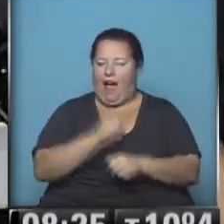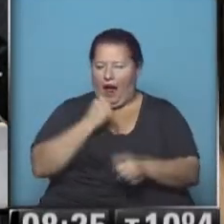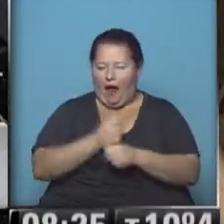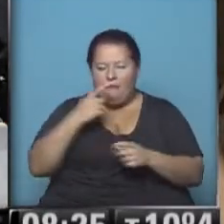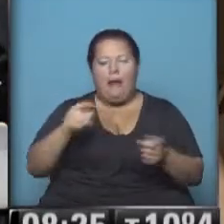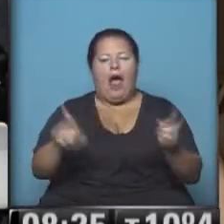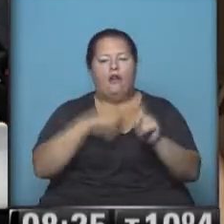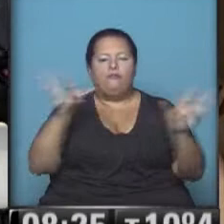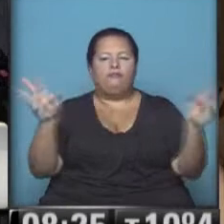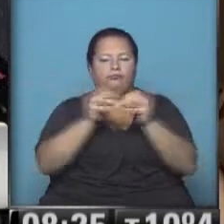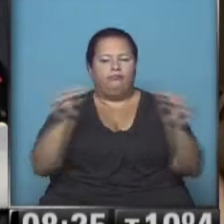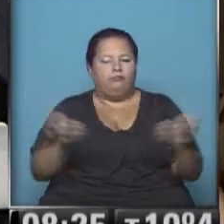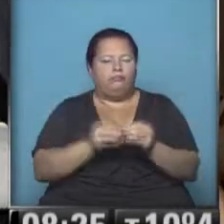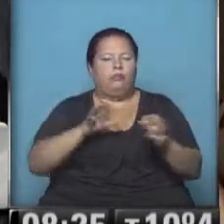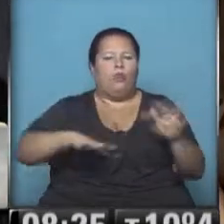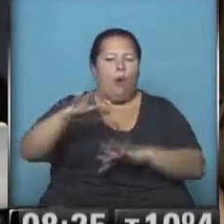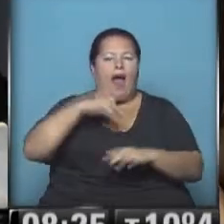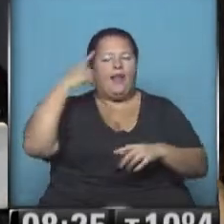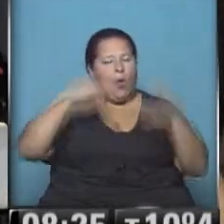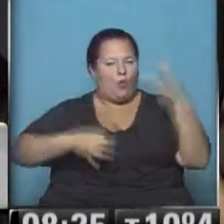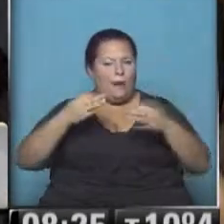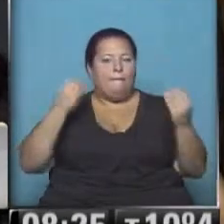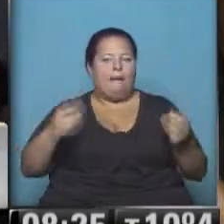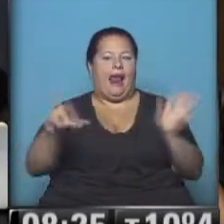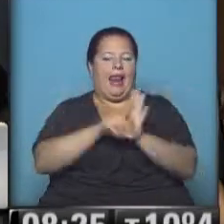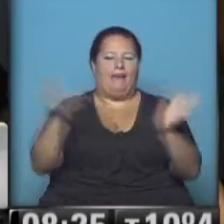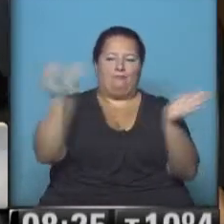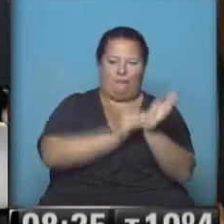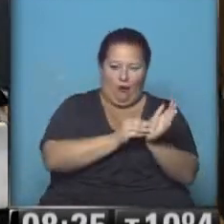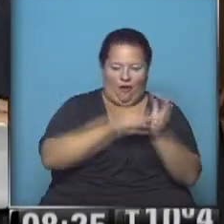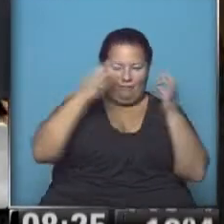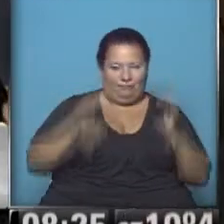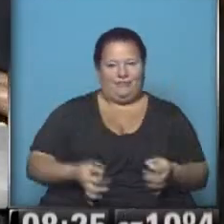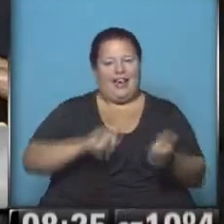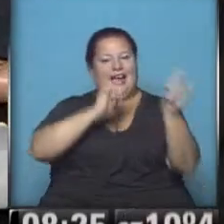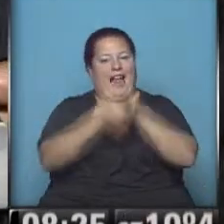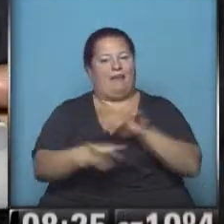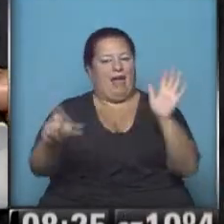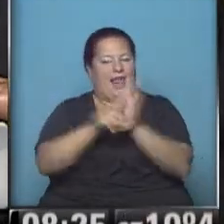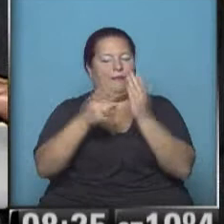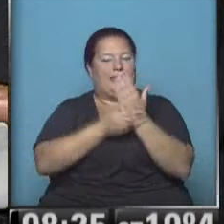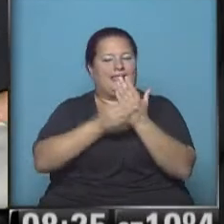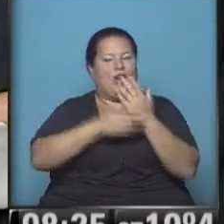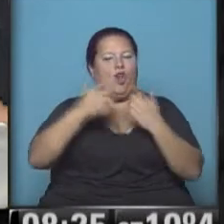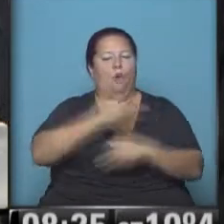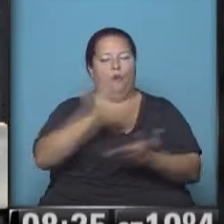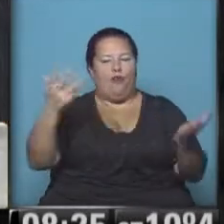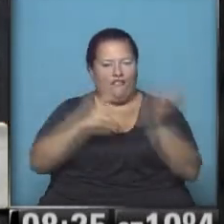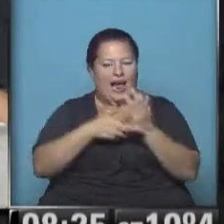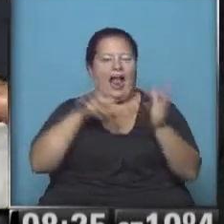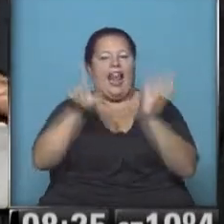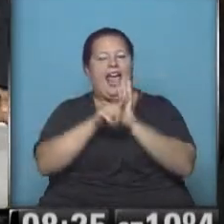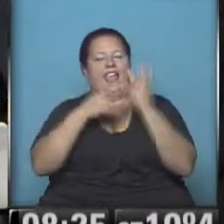de adaptación de todos los órganos de la justicia para aplicar el código, concretamente cambiar la ley del Ministerio Público Fiscal, la ley de la